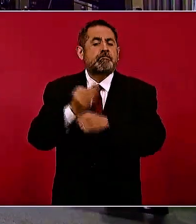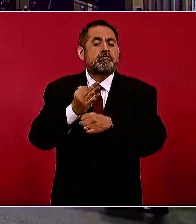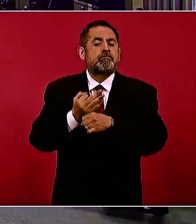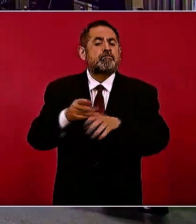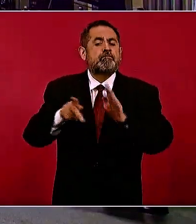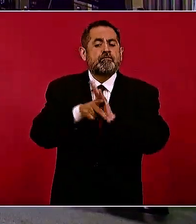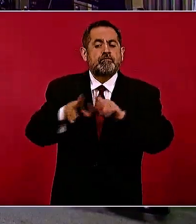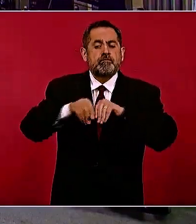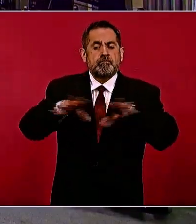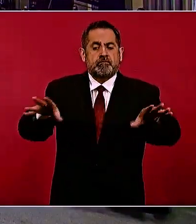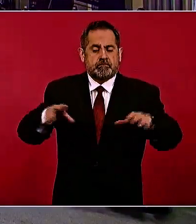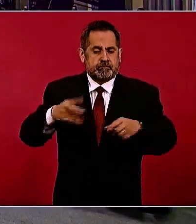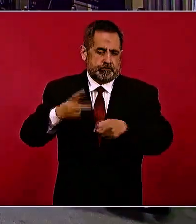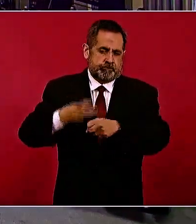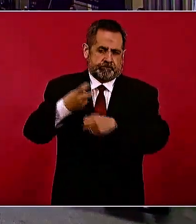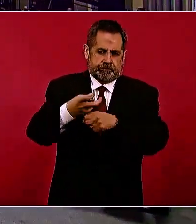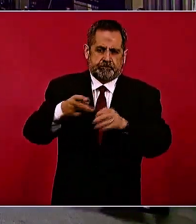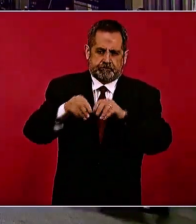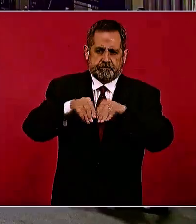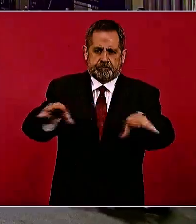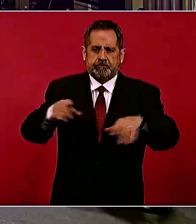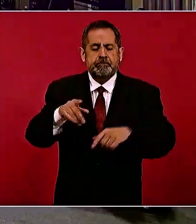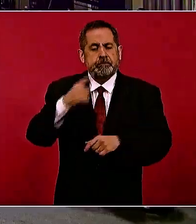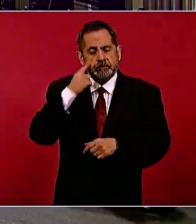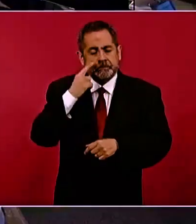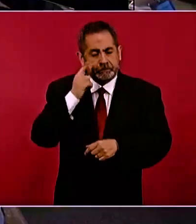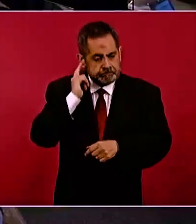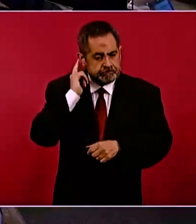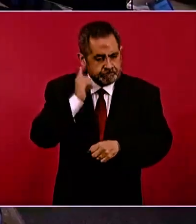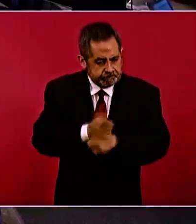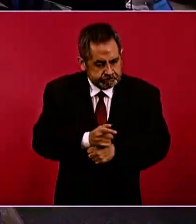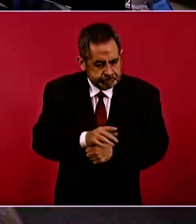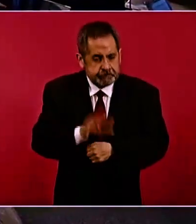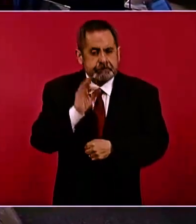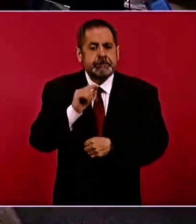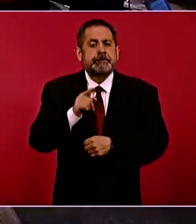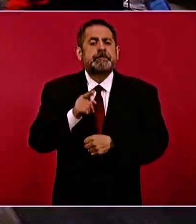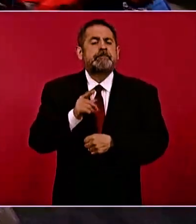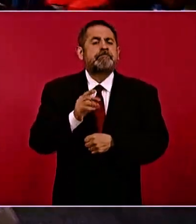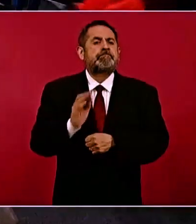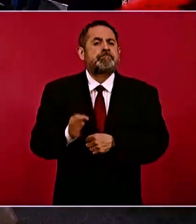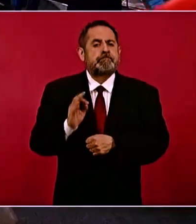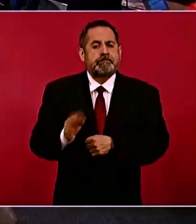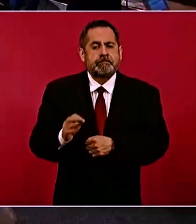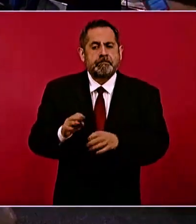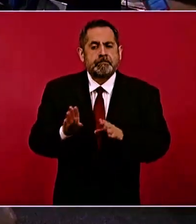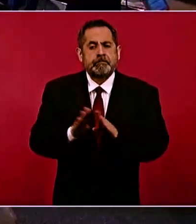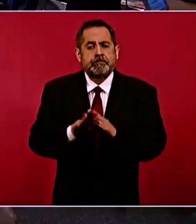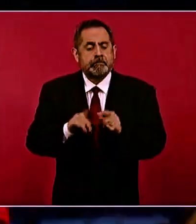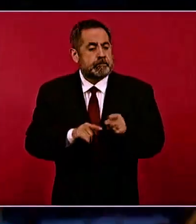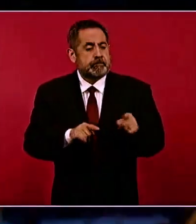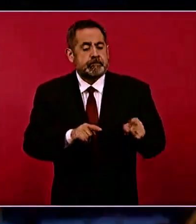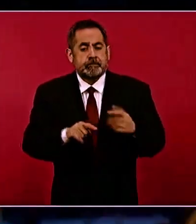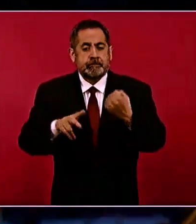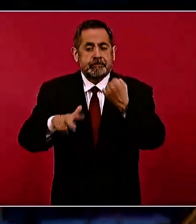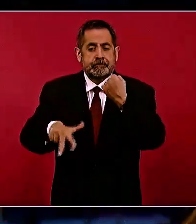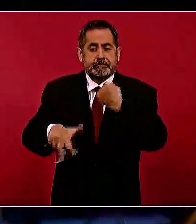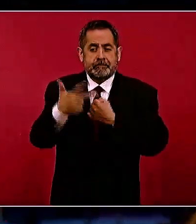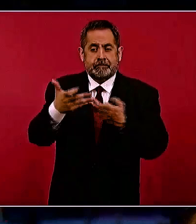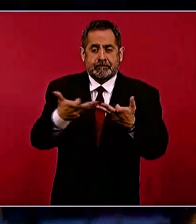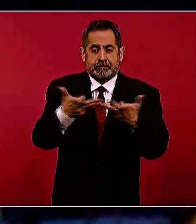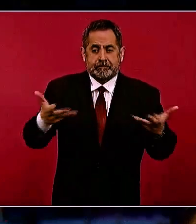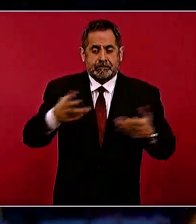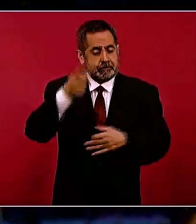entrega donde pues ya entre los hallazgos que encontramos, pues tiene que ver con estas 13 propiedades que